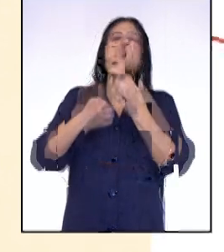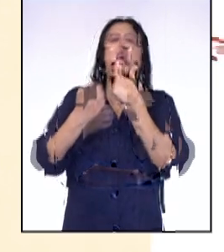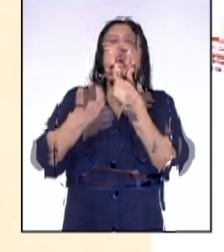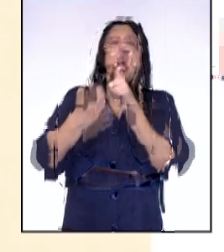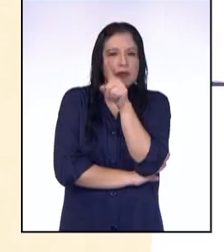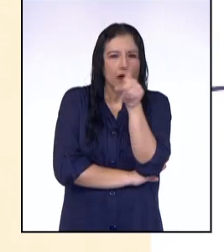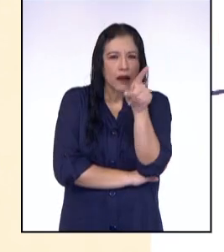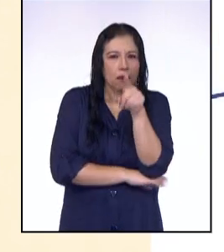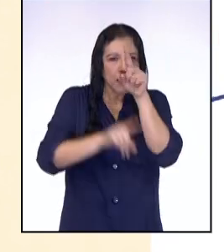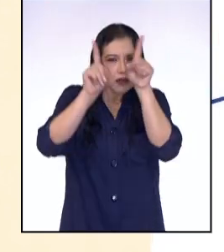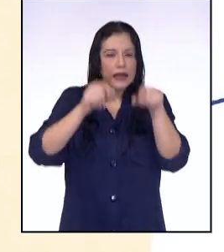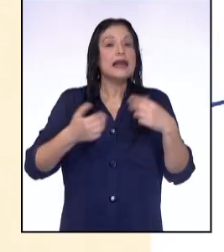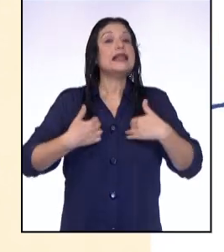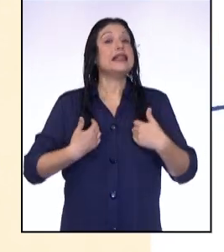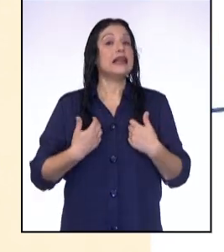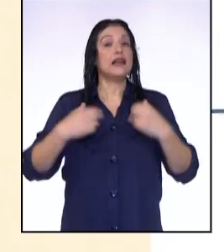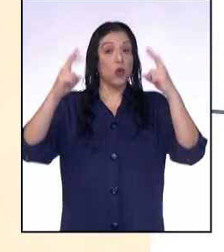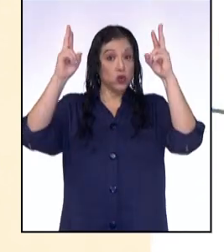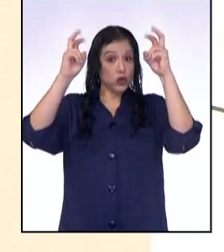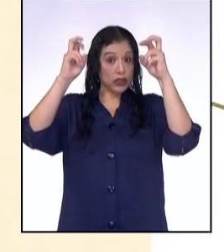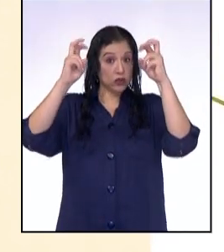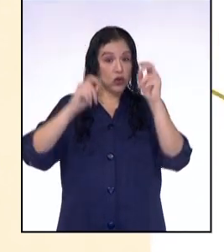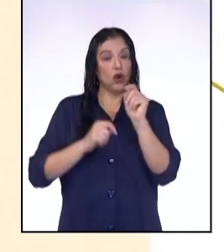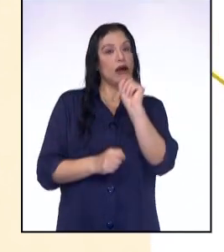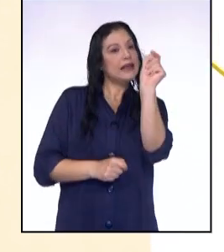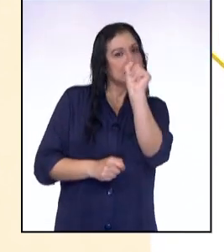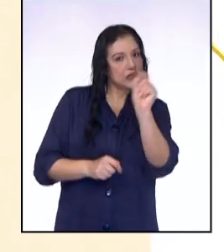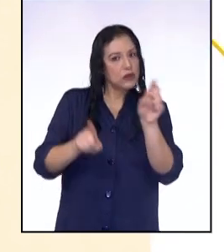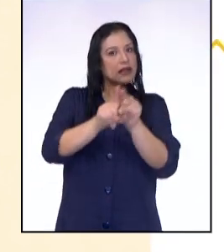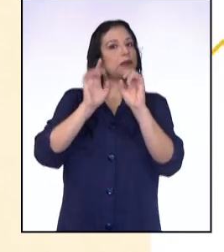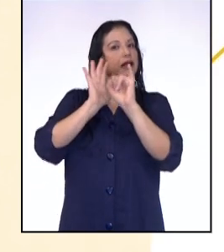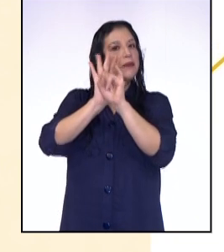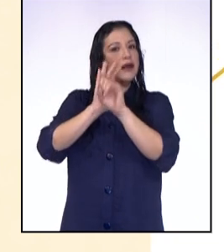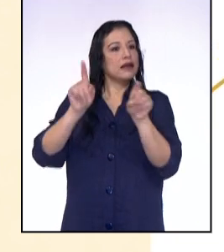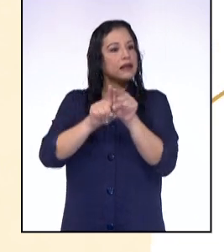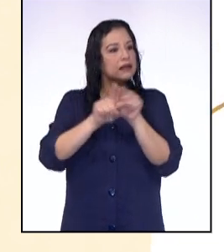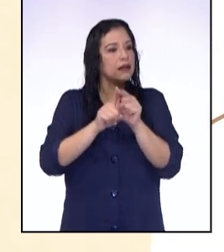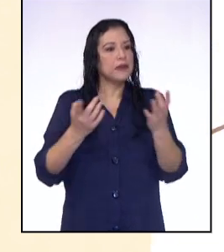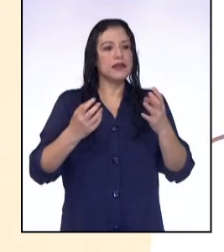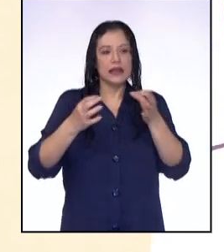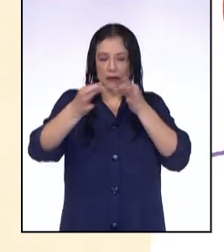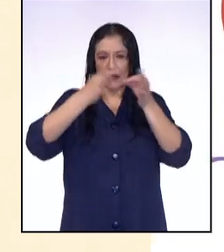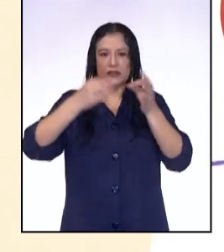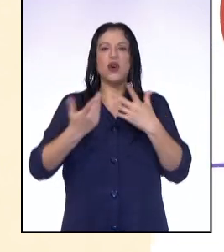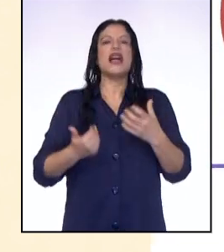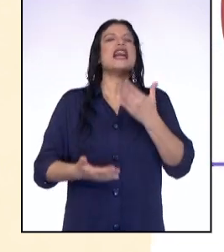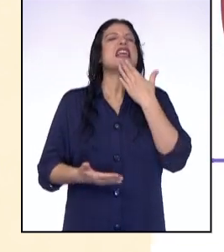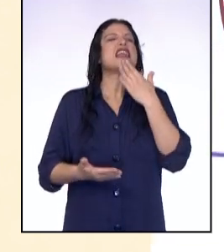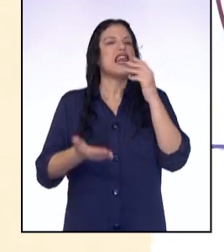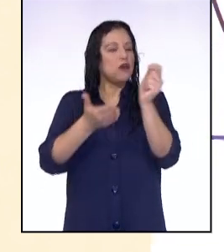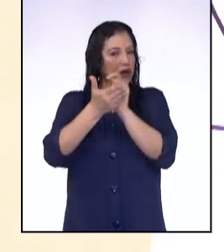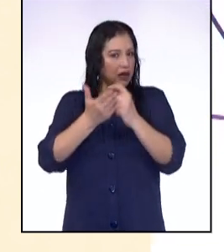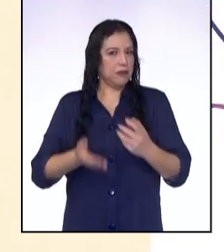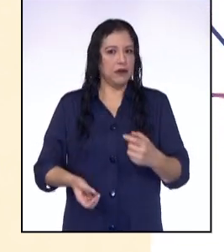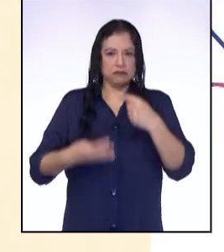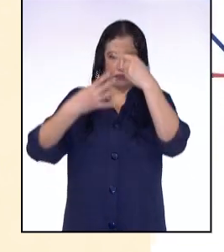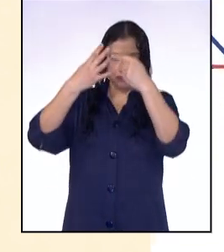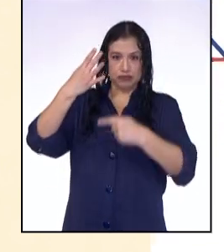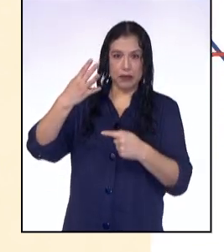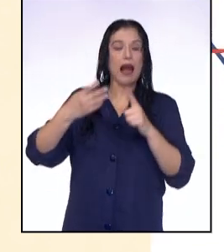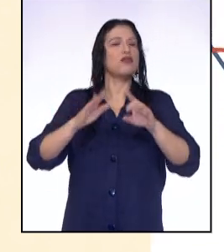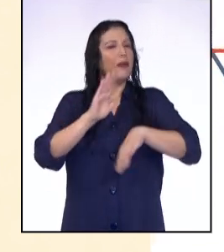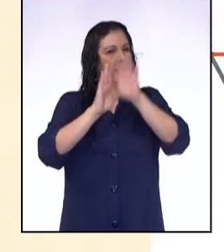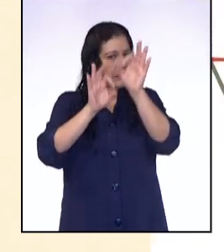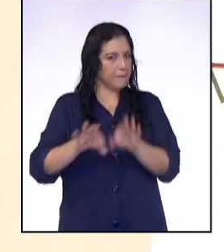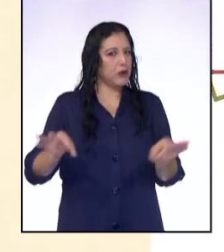La infografía tiene un título, texto e imágenes. También tiene un cuerpo y el crédito del autor. ¿Falta algo? Esos son los